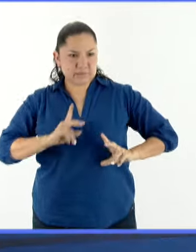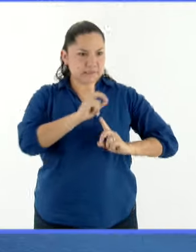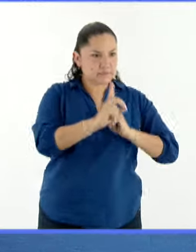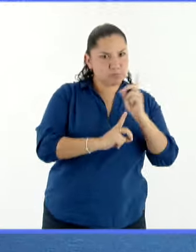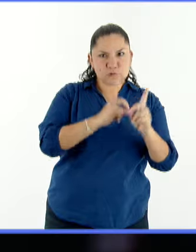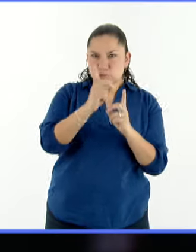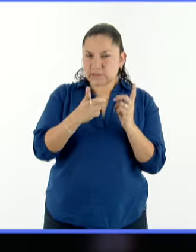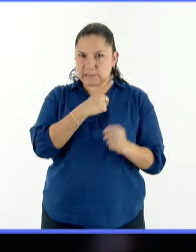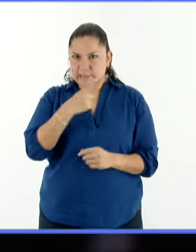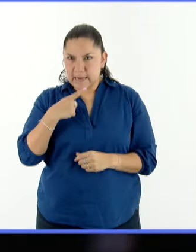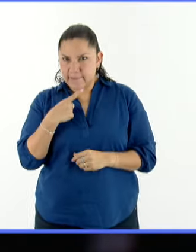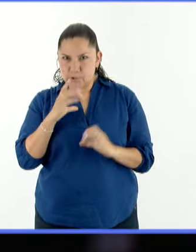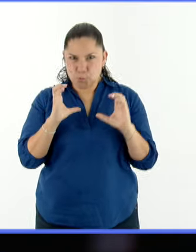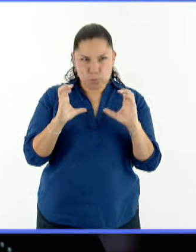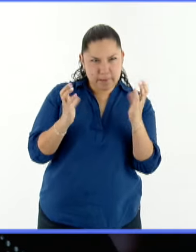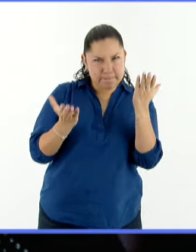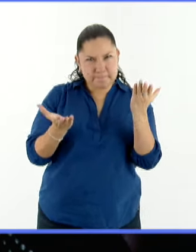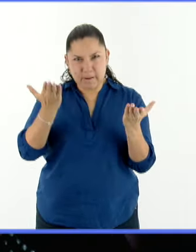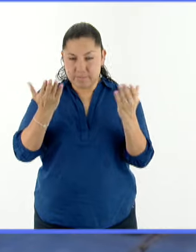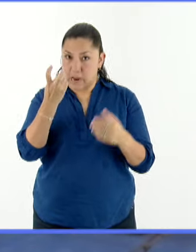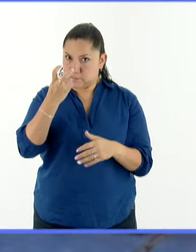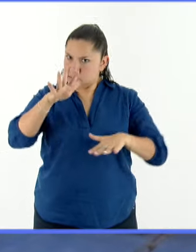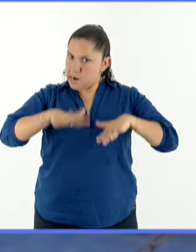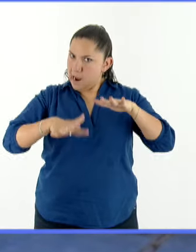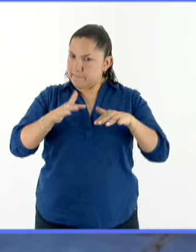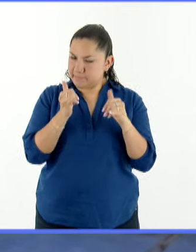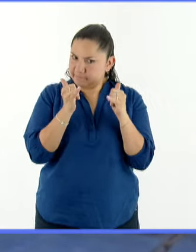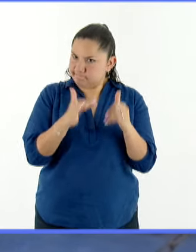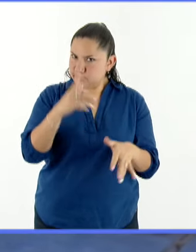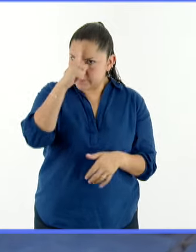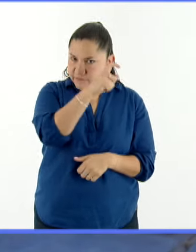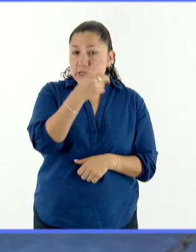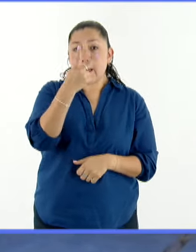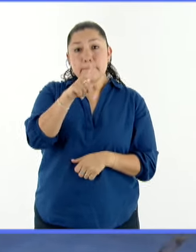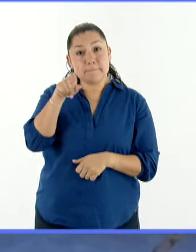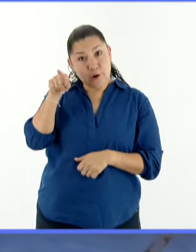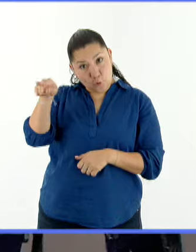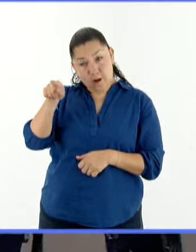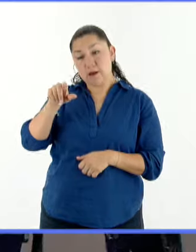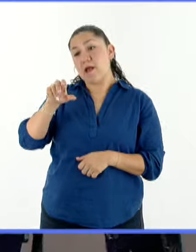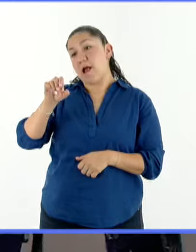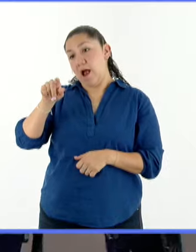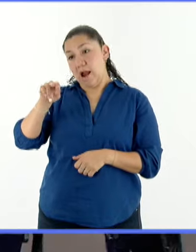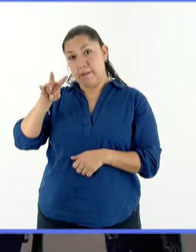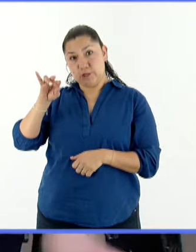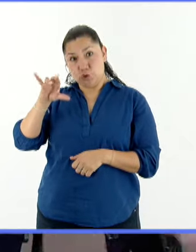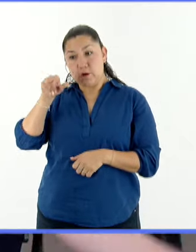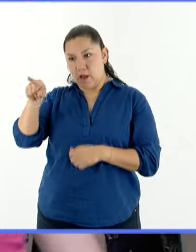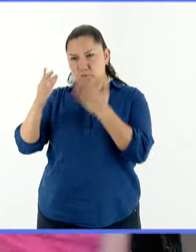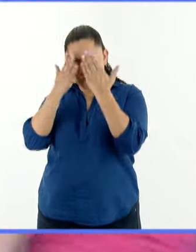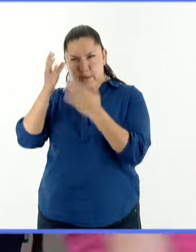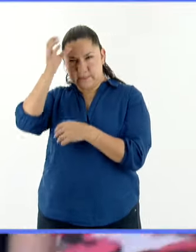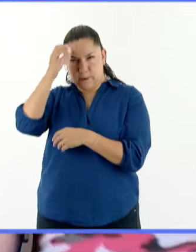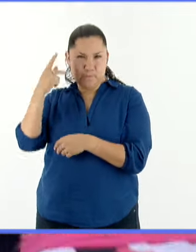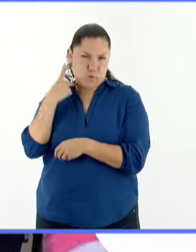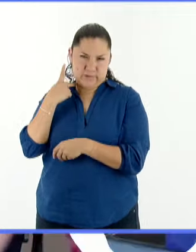demandante. Pero para Victoria Cervantes, estudiante de Ciencias de la Comunicación en la Facultad de Ciencias Políticas y Sociales y